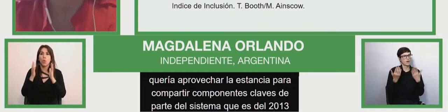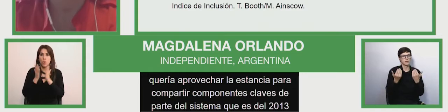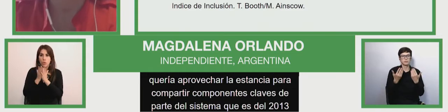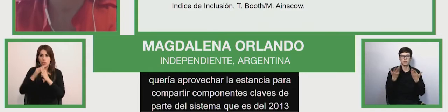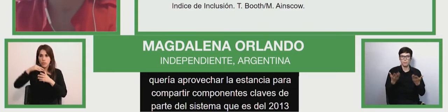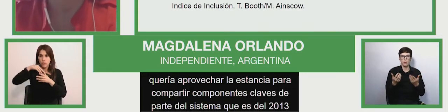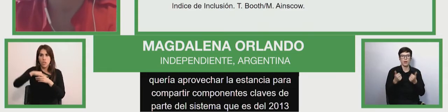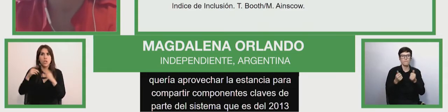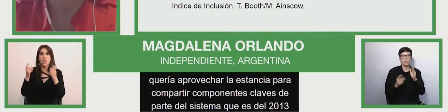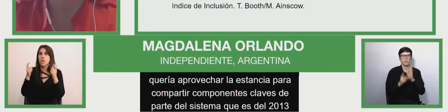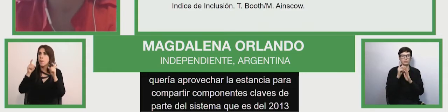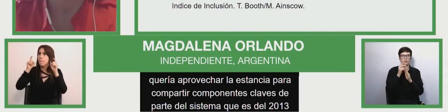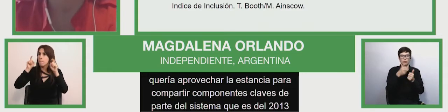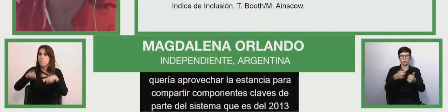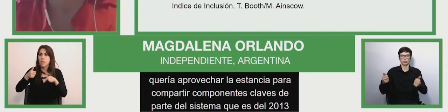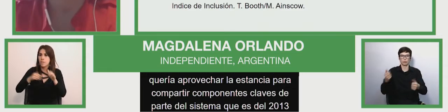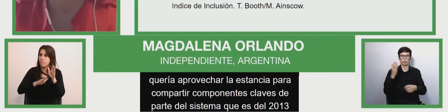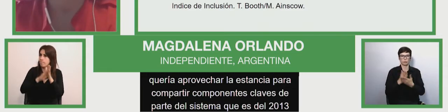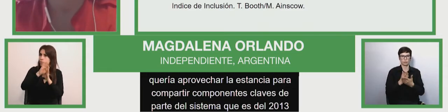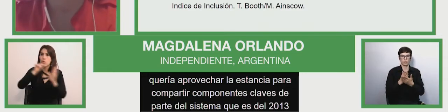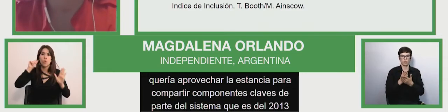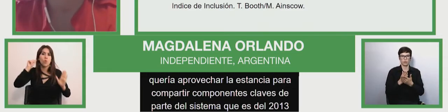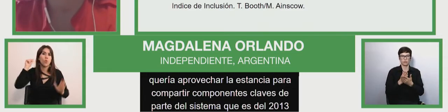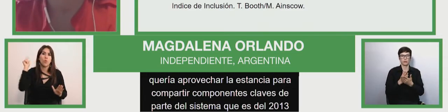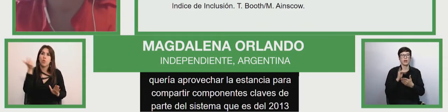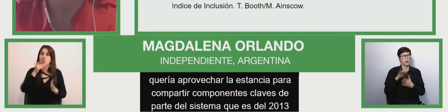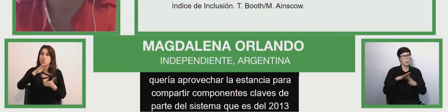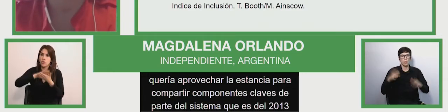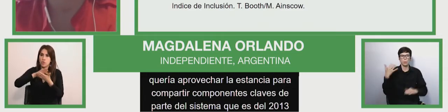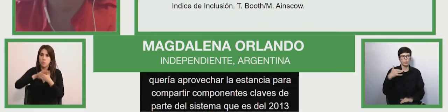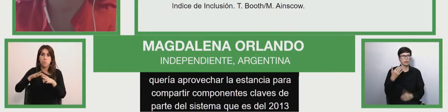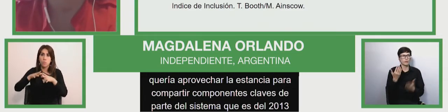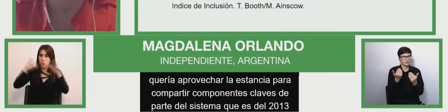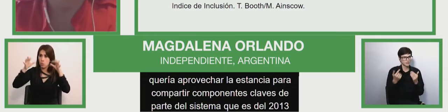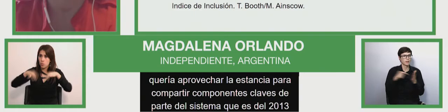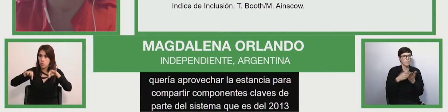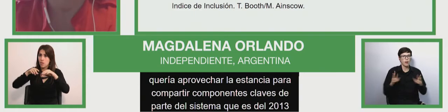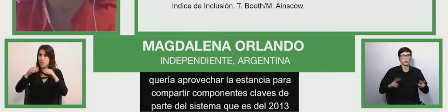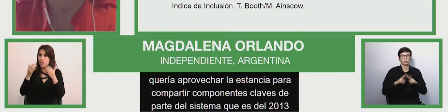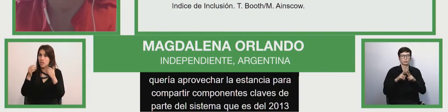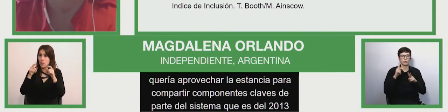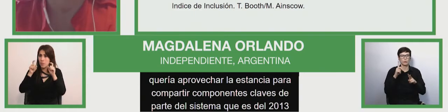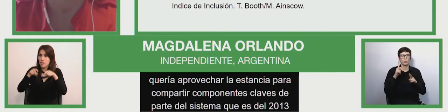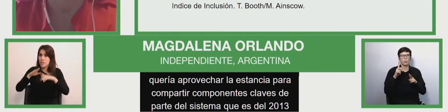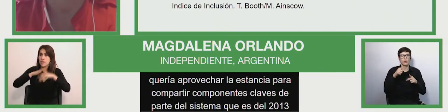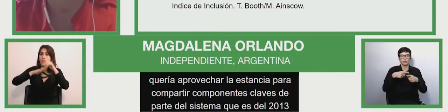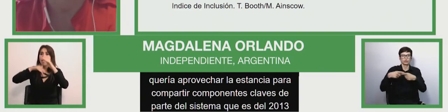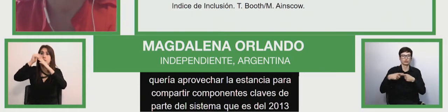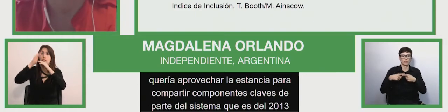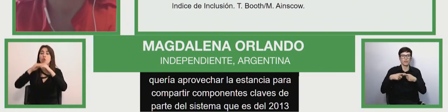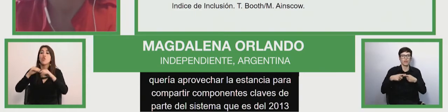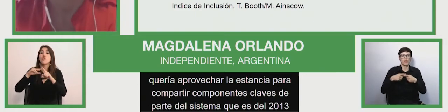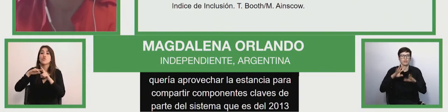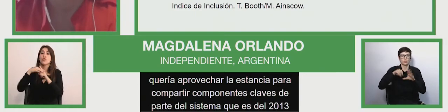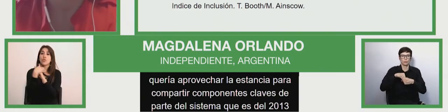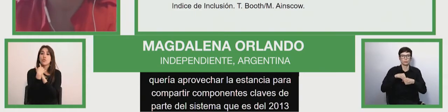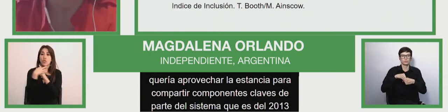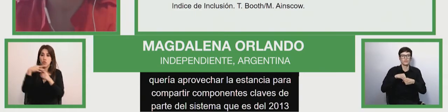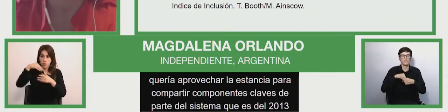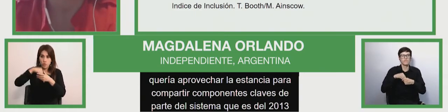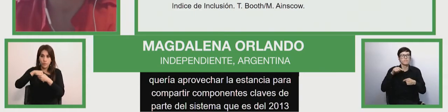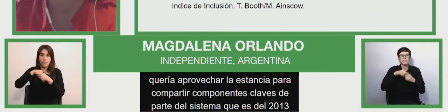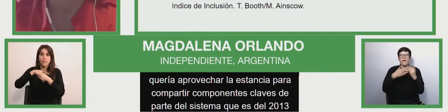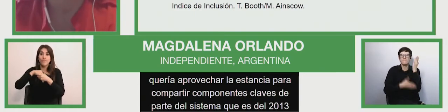desarrollo de todos los estudiantes, y son críticas para construir una sociedad inclusiva para todas las personas sobre la base de derechos humanos. Es